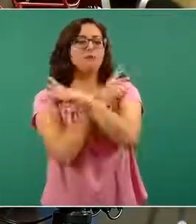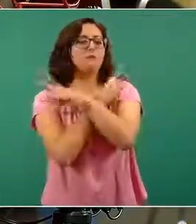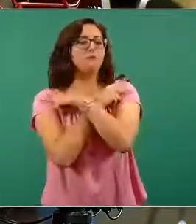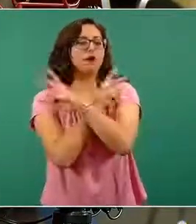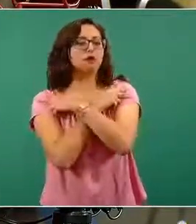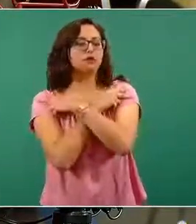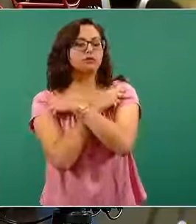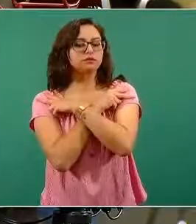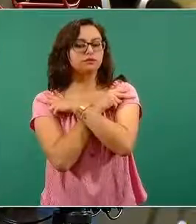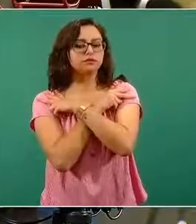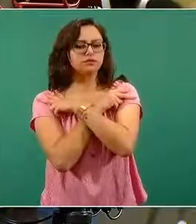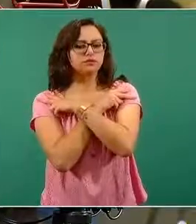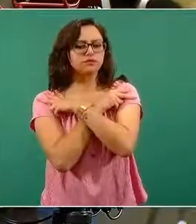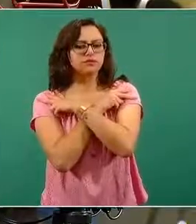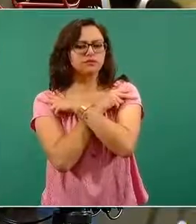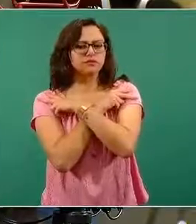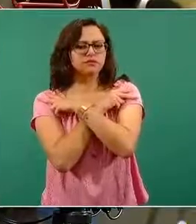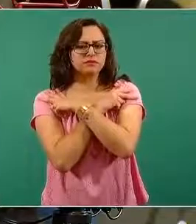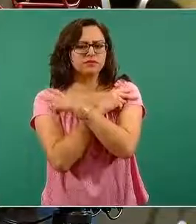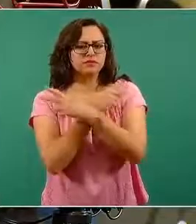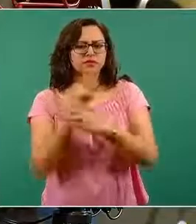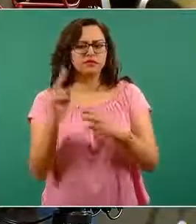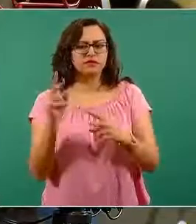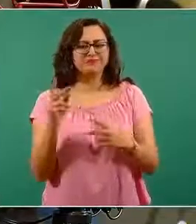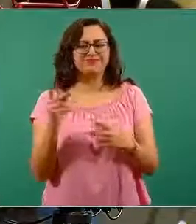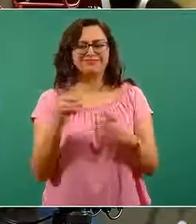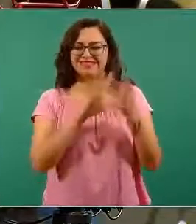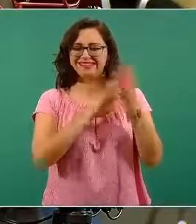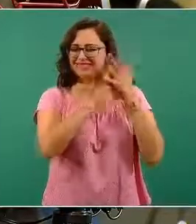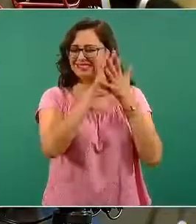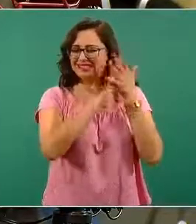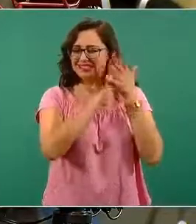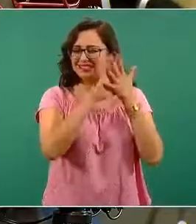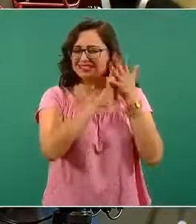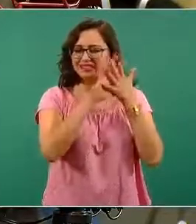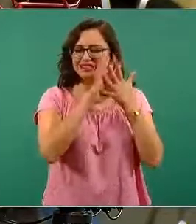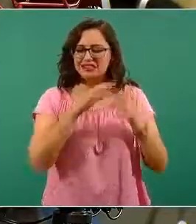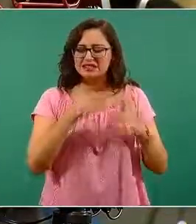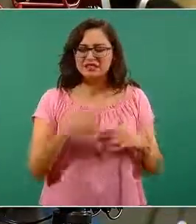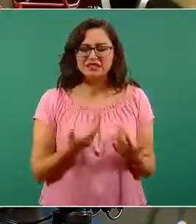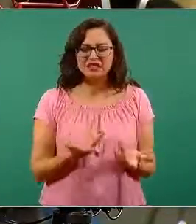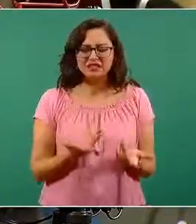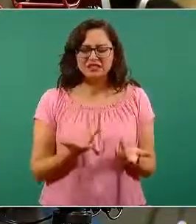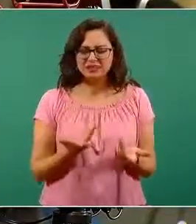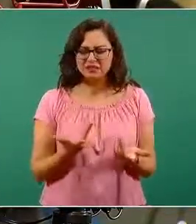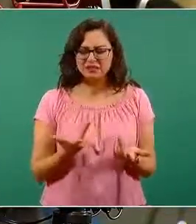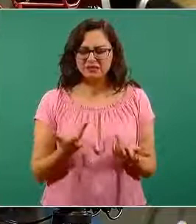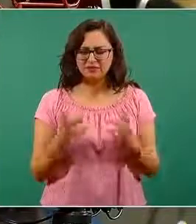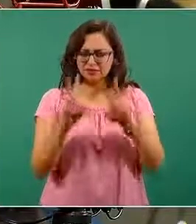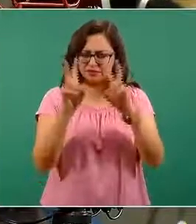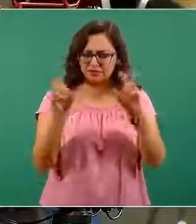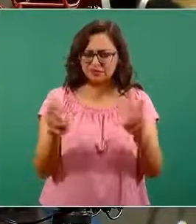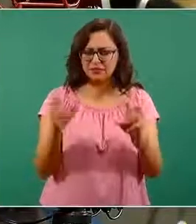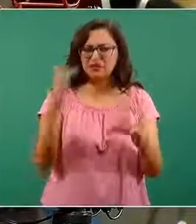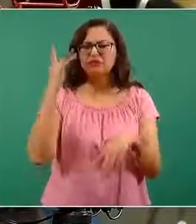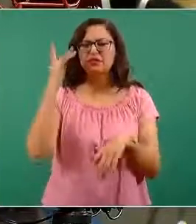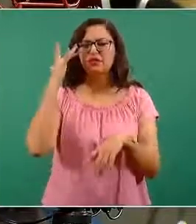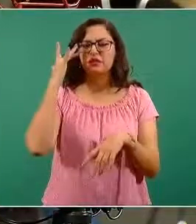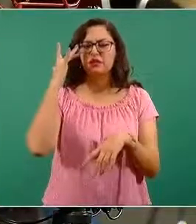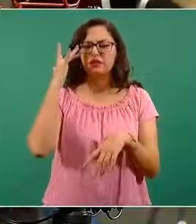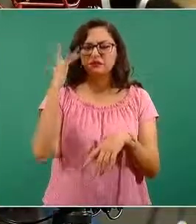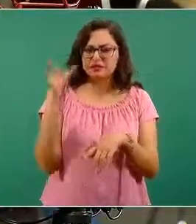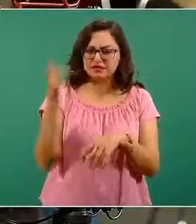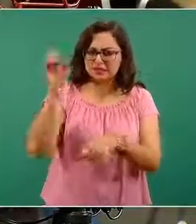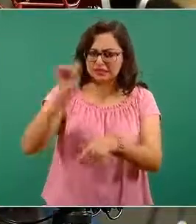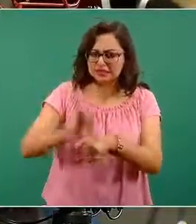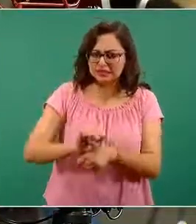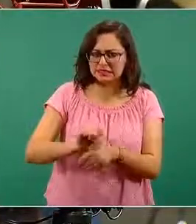de este tema de Semana Santa. ¿Cuál sería la recomendación? Entiendo que es muy difícil y muy complejo poder incidir